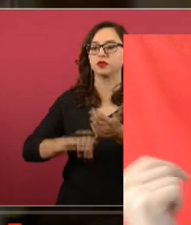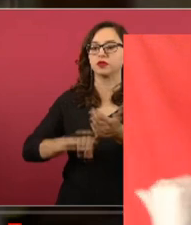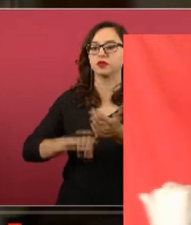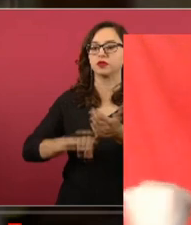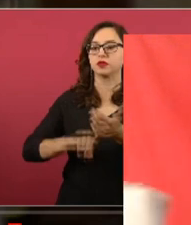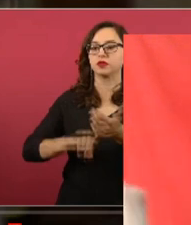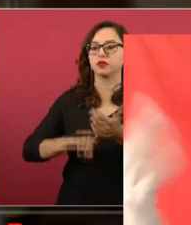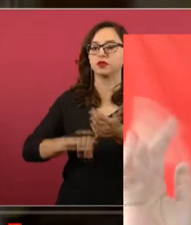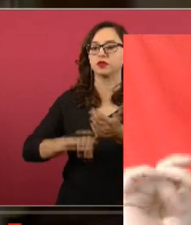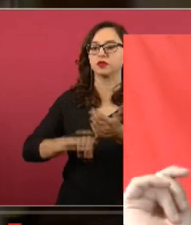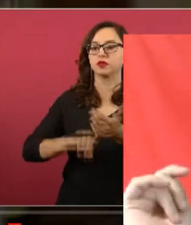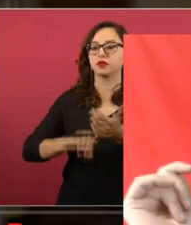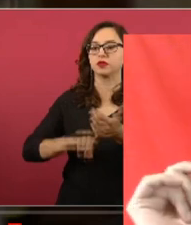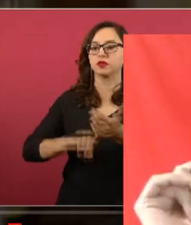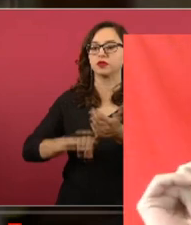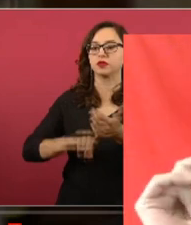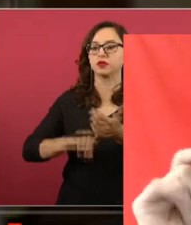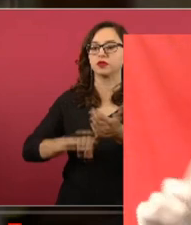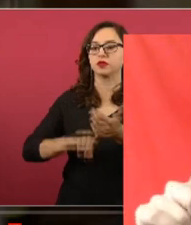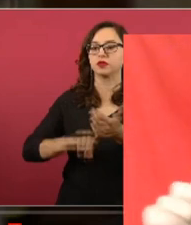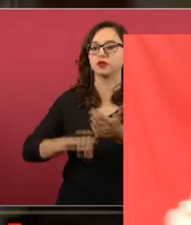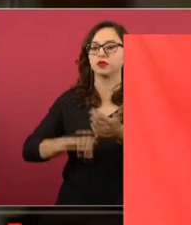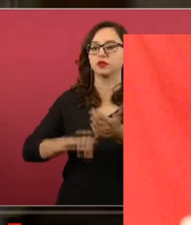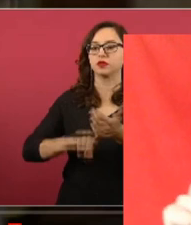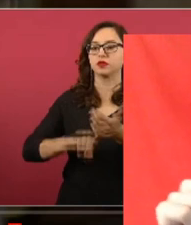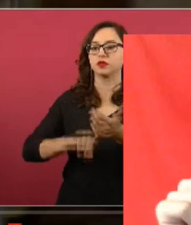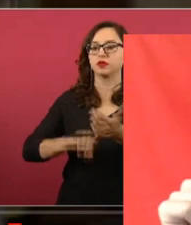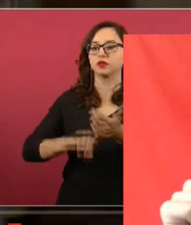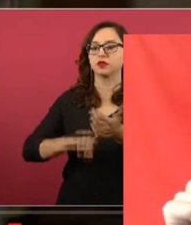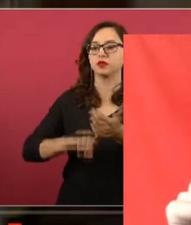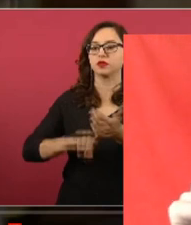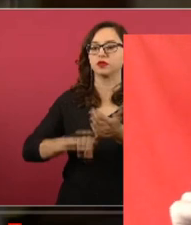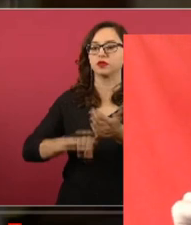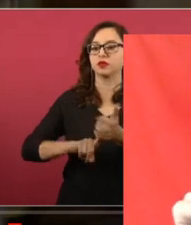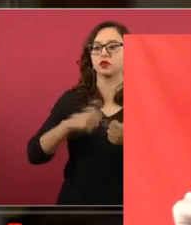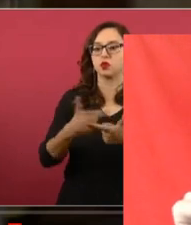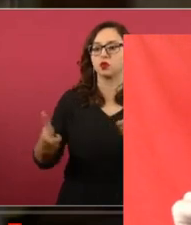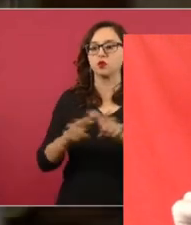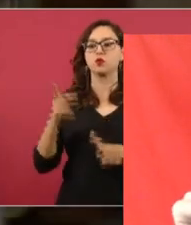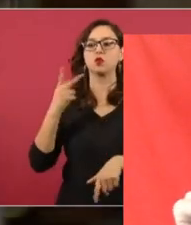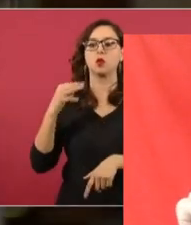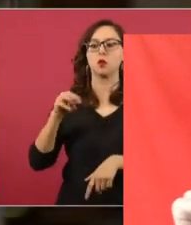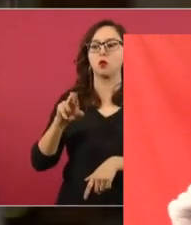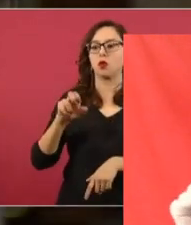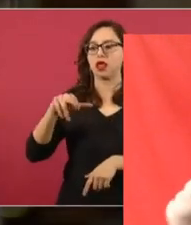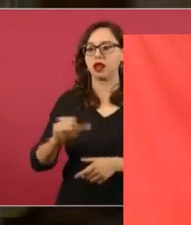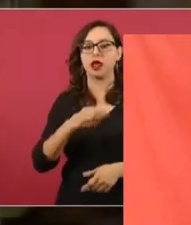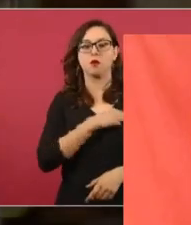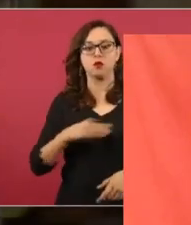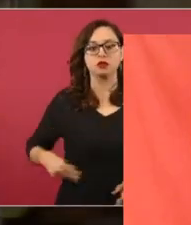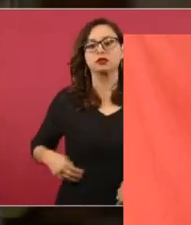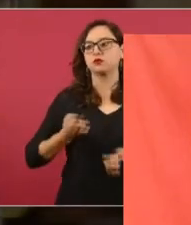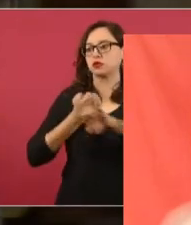planteó este sujeto y pues escuchemos la respuesta del presidente. Deja tu like. En los municipios, en el